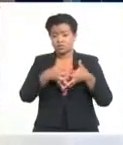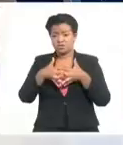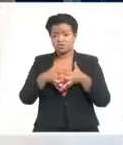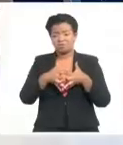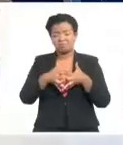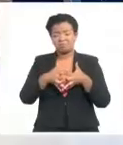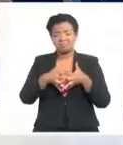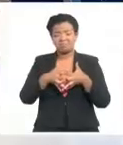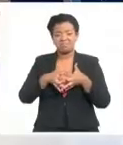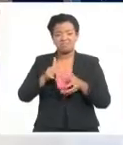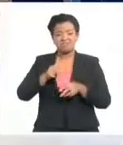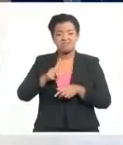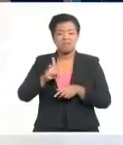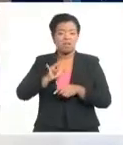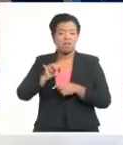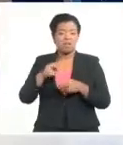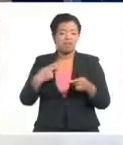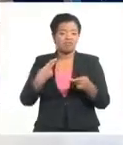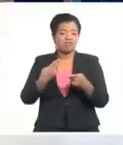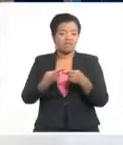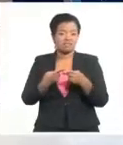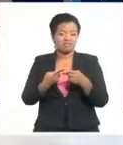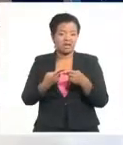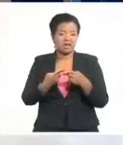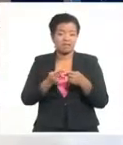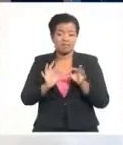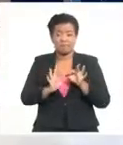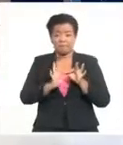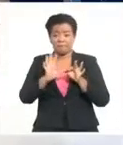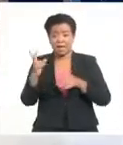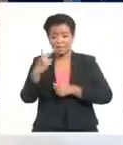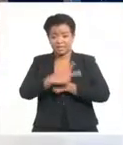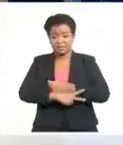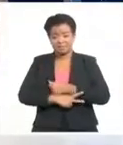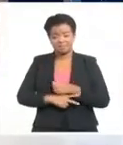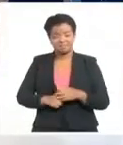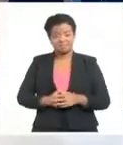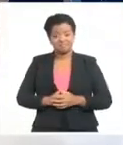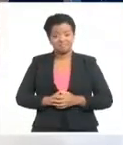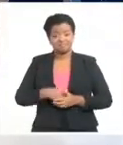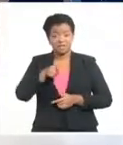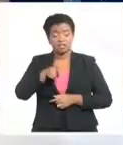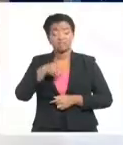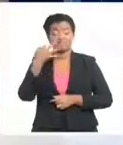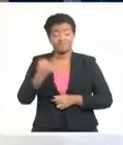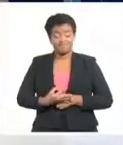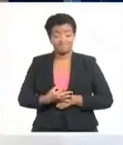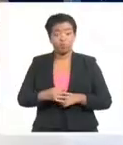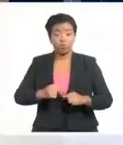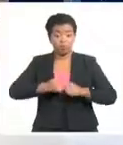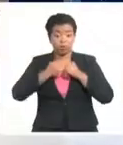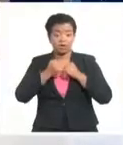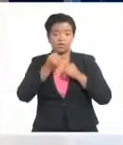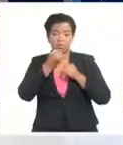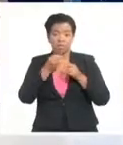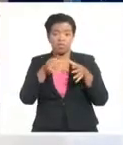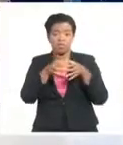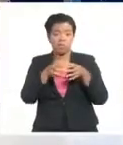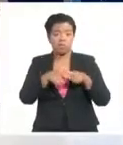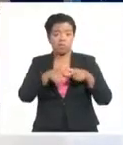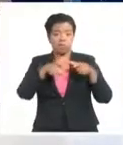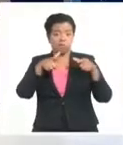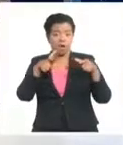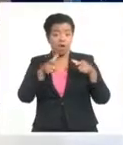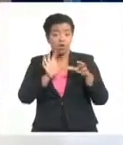capacidad para deshacerse de ellos con un traspié. No. Esto va en serio, repito, y no solo es el BRICS.